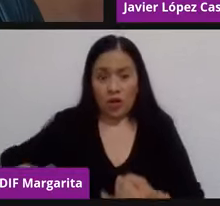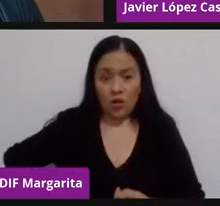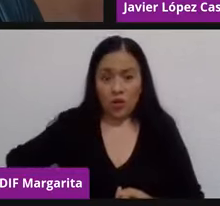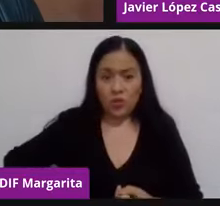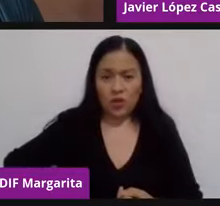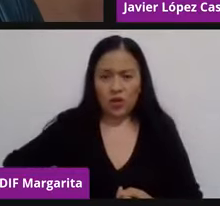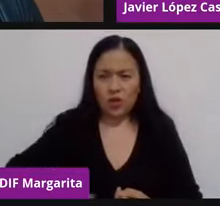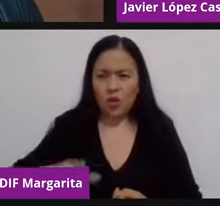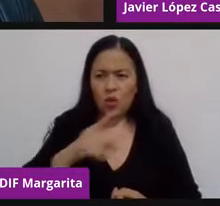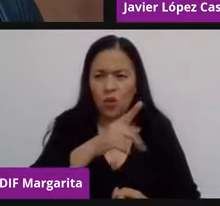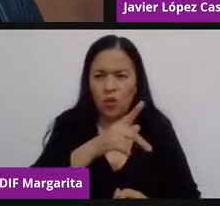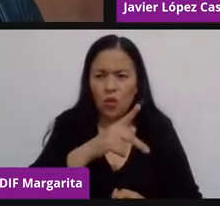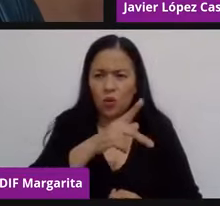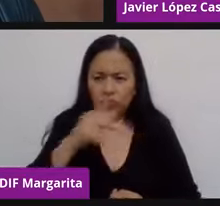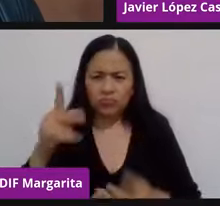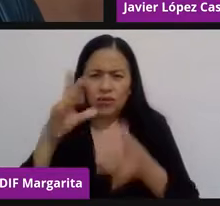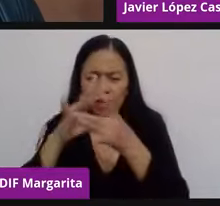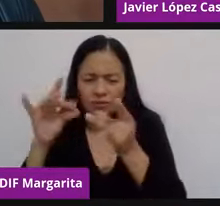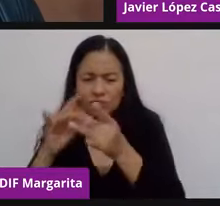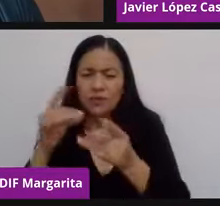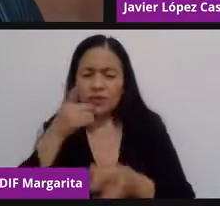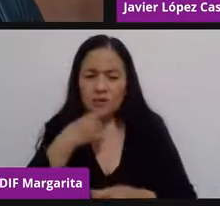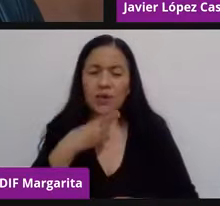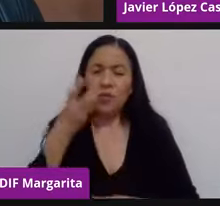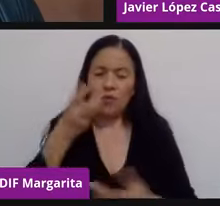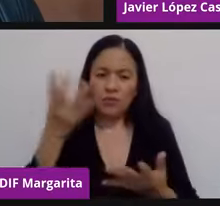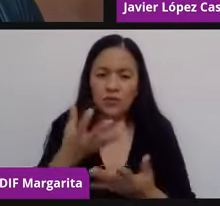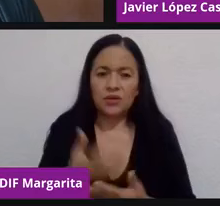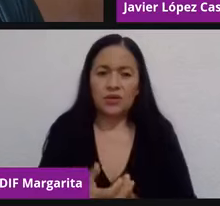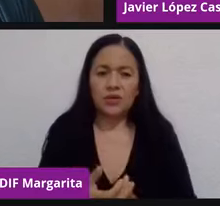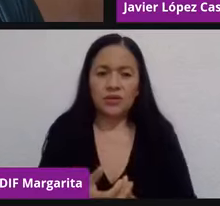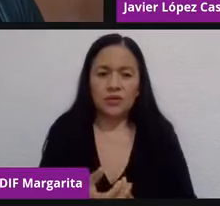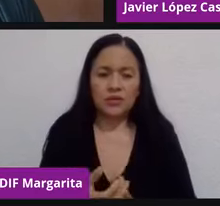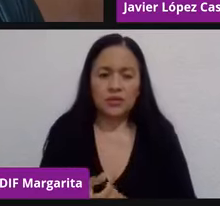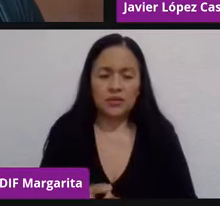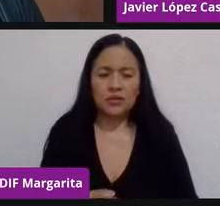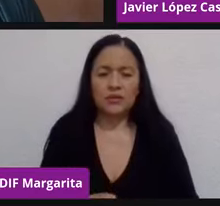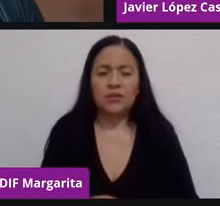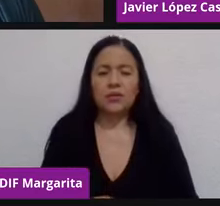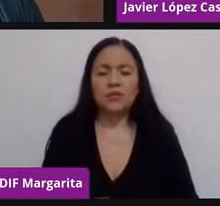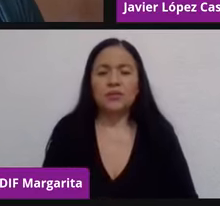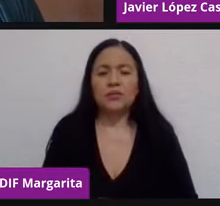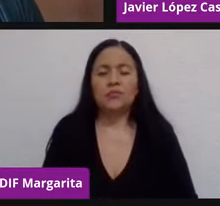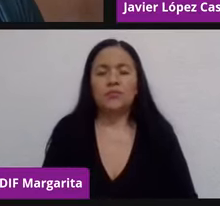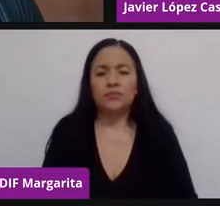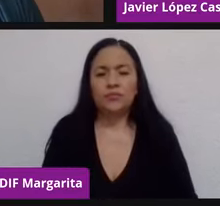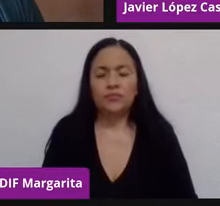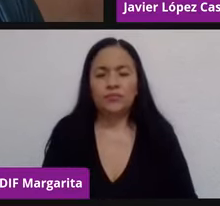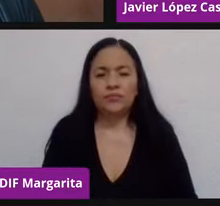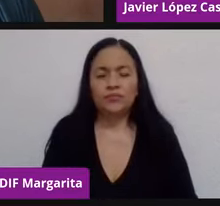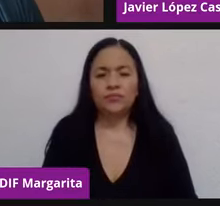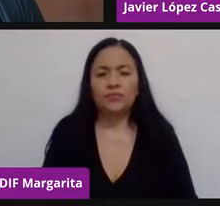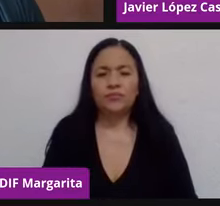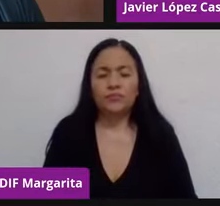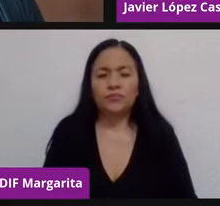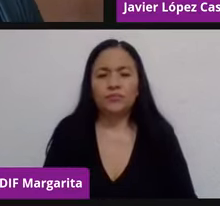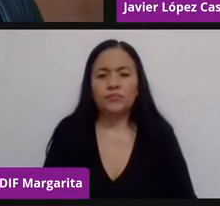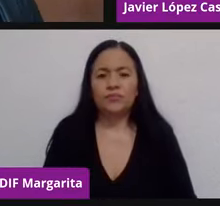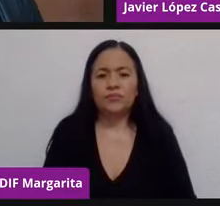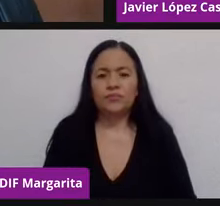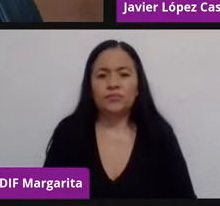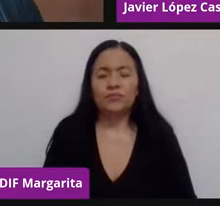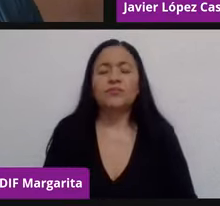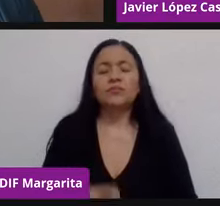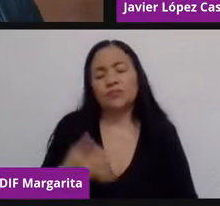desarrollando para hacer mi vida más sencilla o poder tener en consideración mi punto de vista. Y por otra parte, como lo vimos en